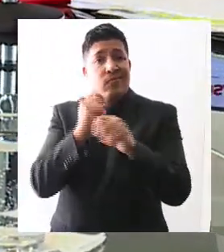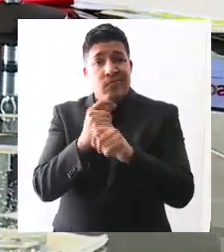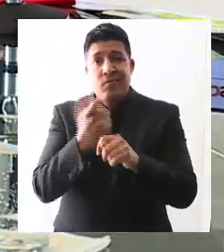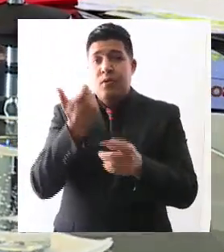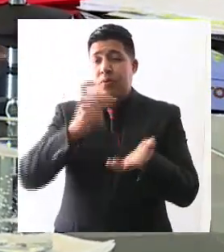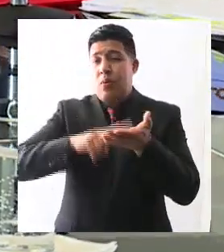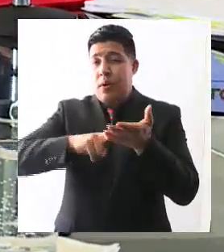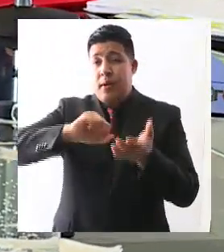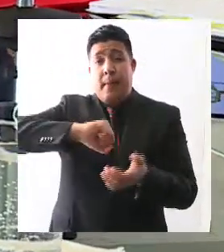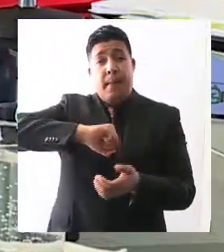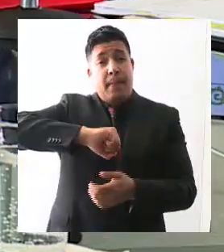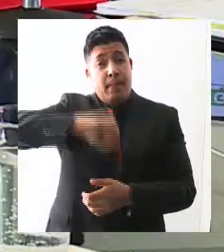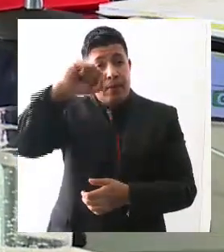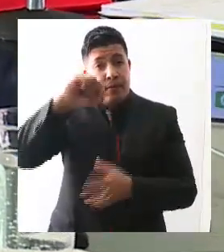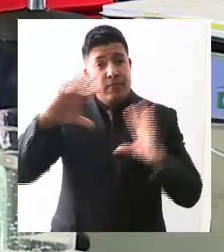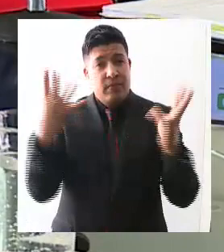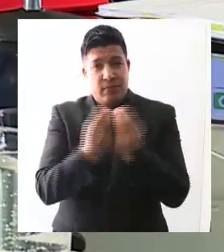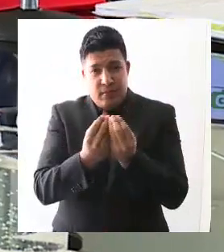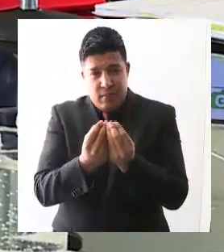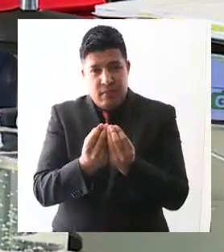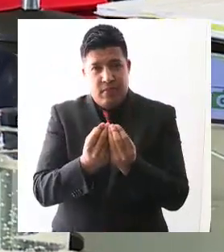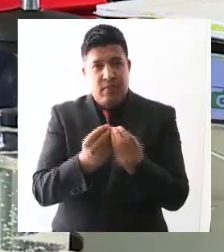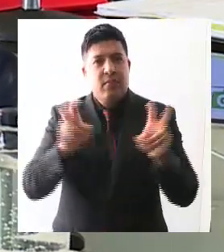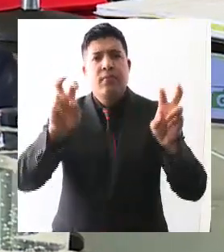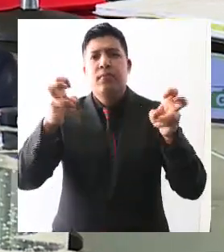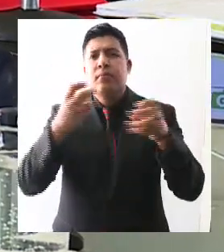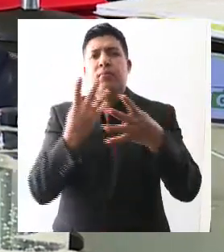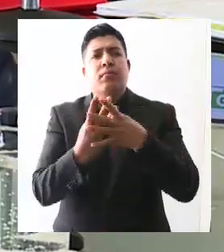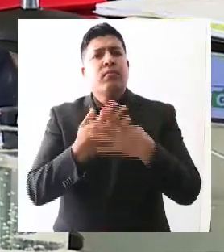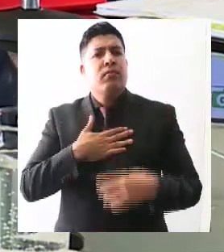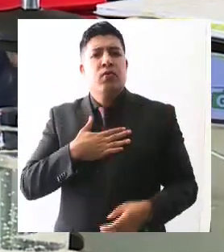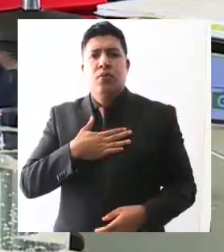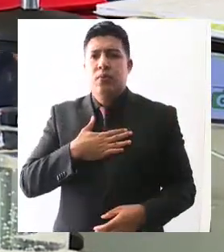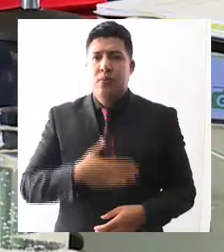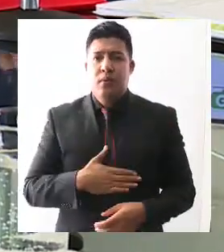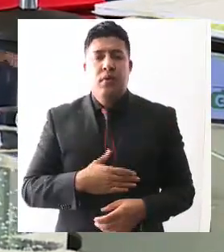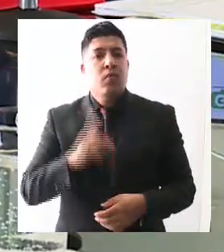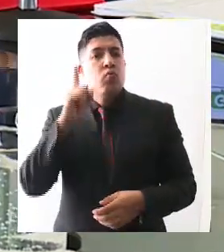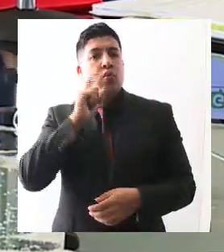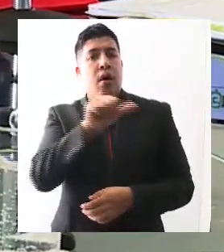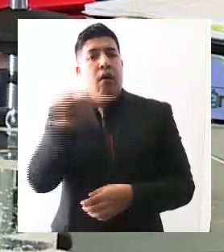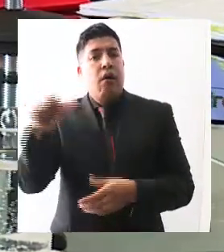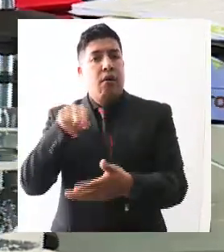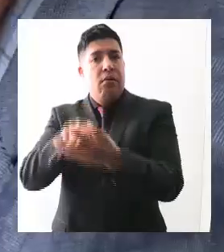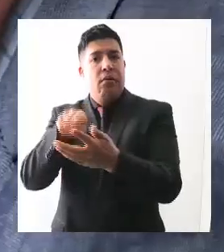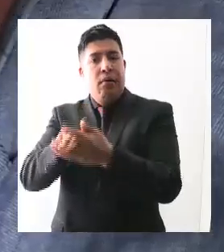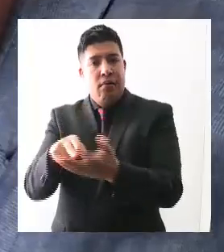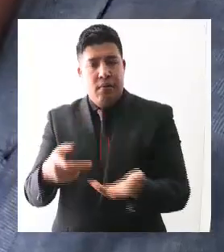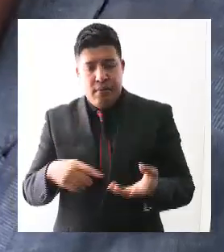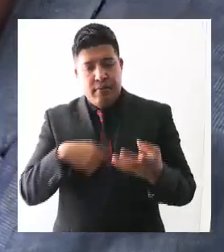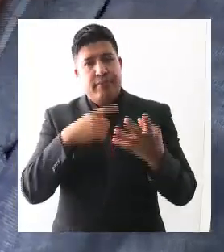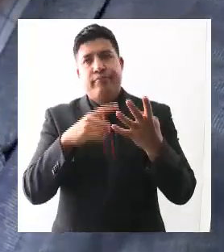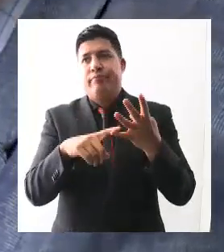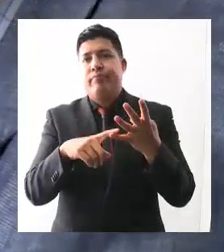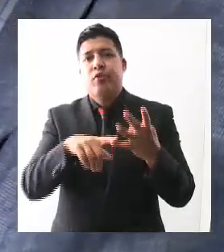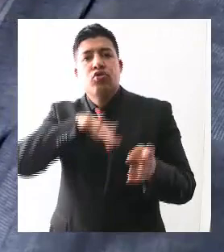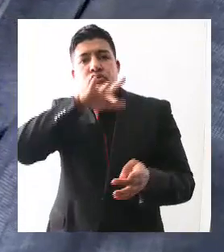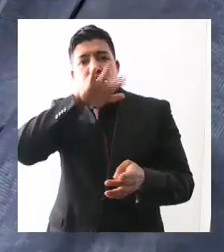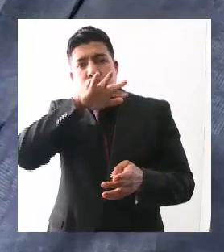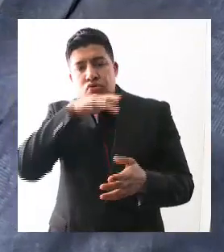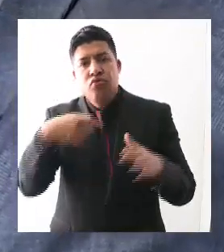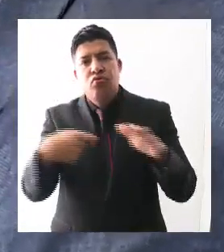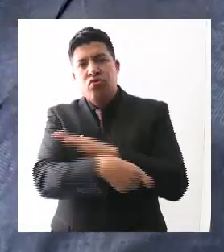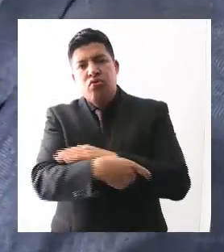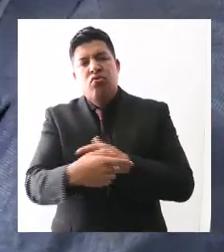las rutas, injusticia, feminicidios, que mereció cuatro preguntas específicas, corrupción, también cuatro